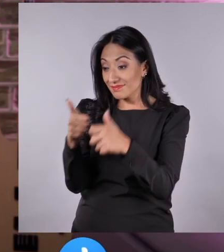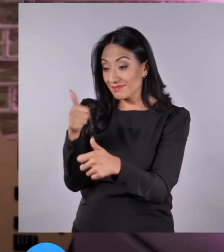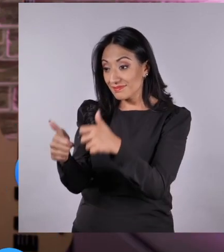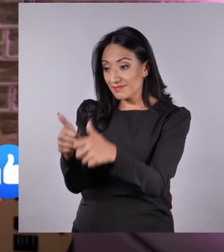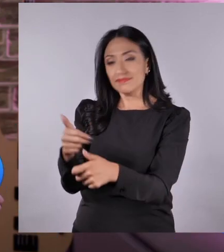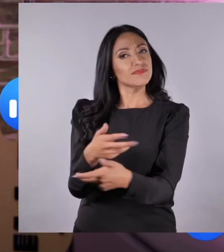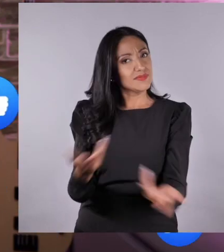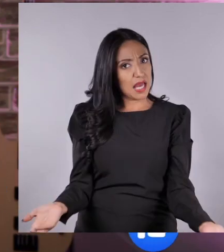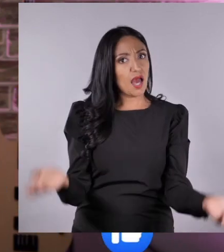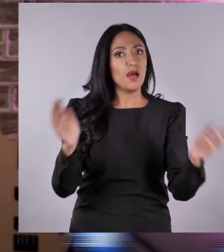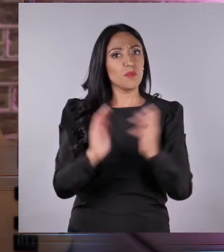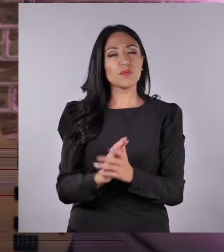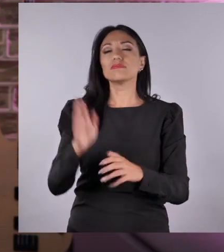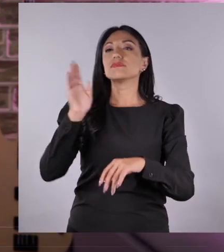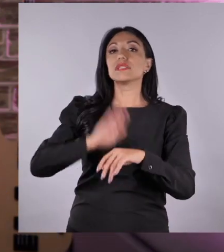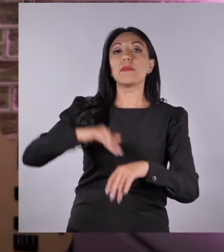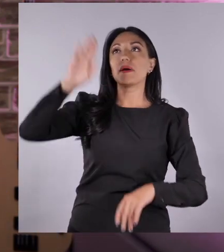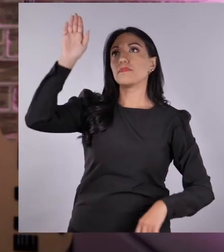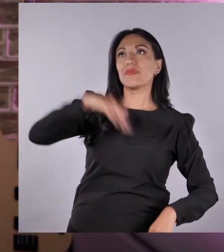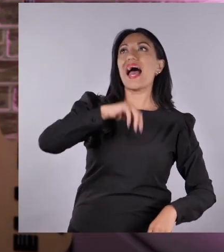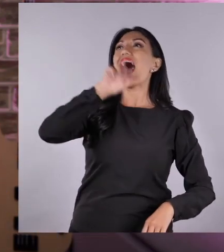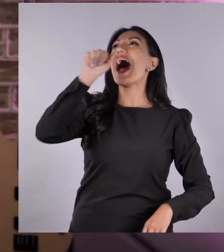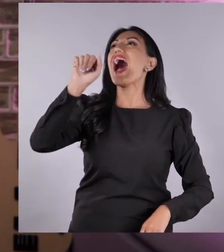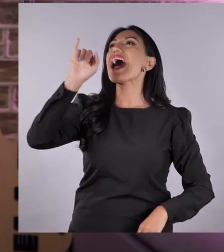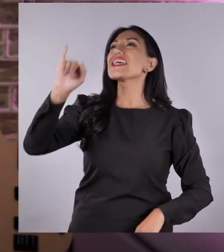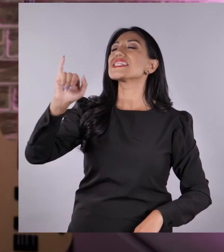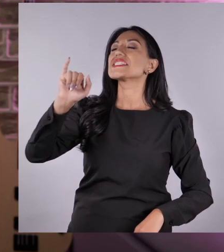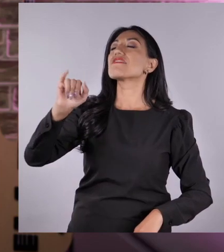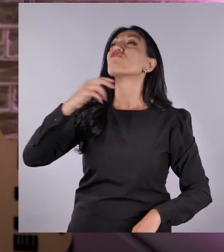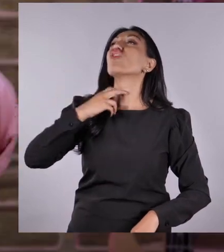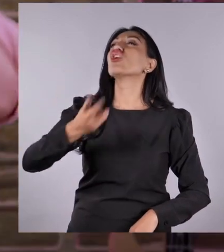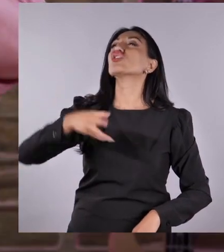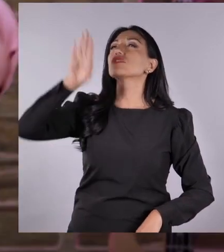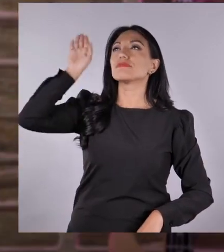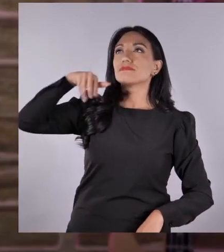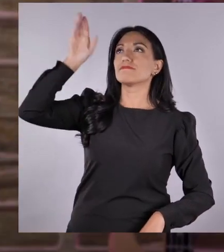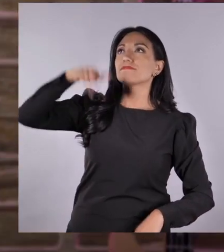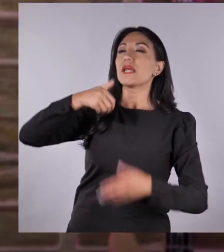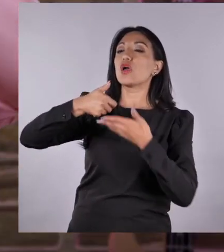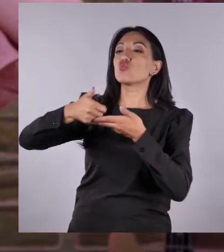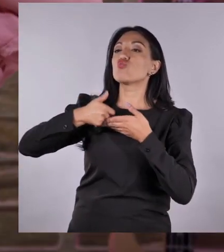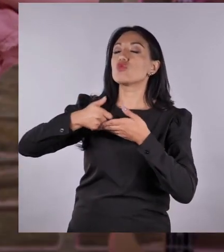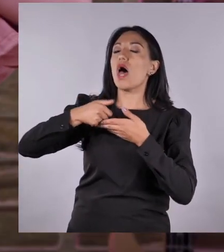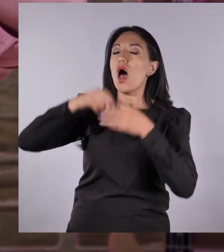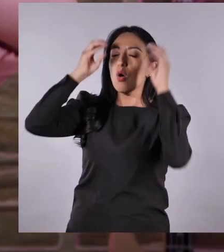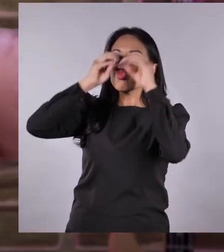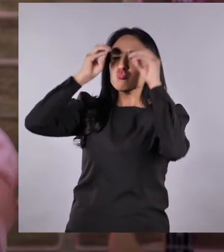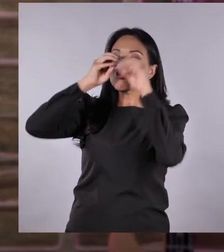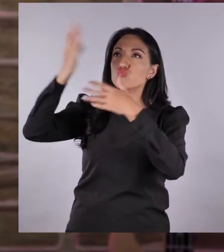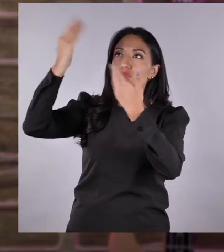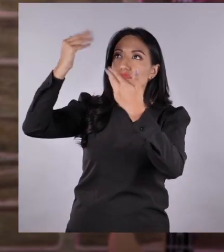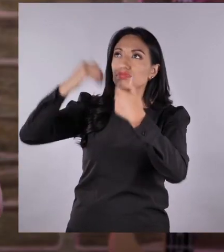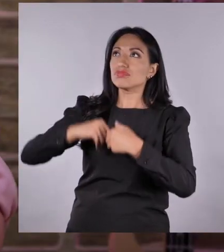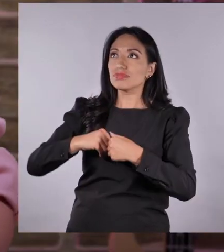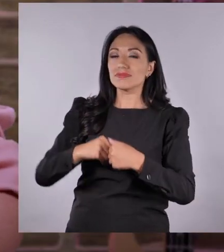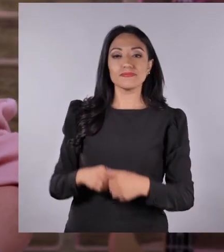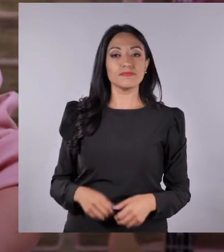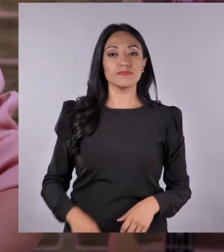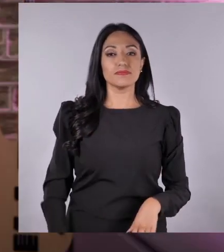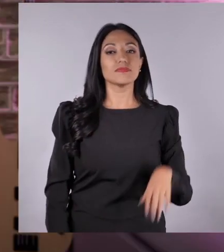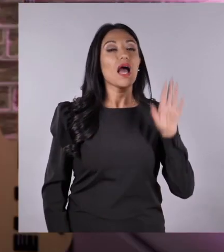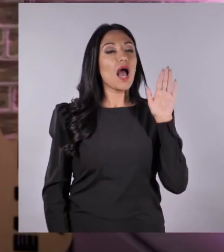Todos dicen que sí. ¡Ya pues! Llamemos a Nicasio para que nos ayude. ¡Nicasio! ¡Nick! ¡Ven!